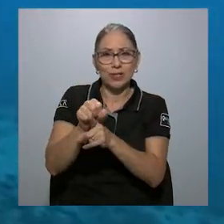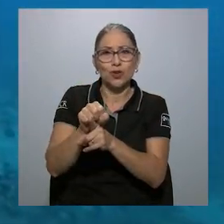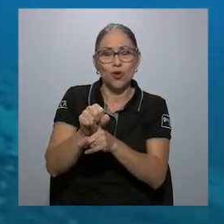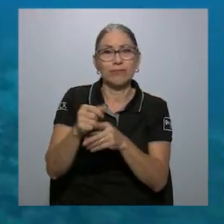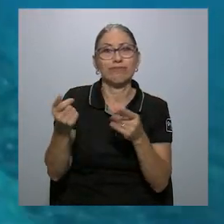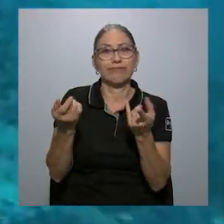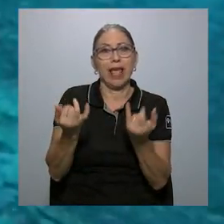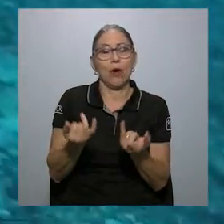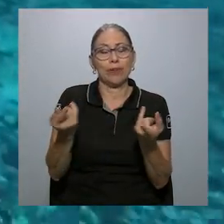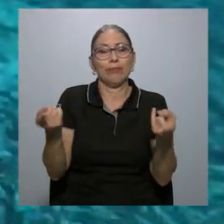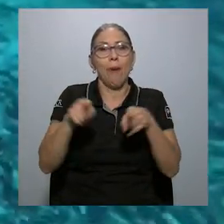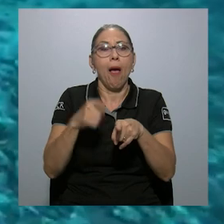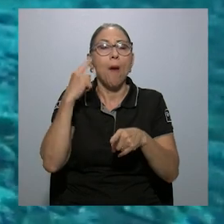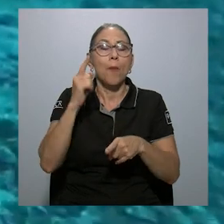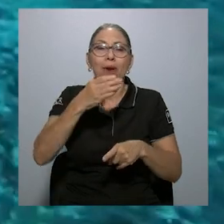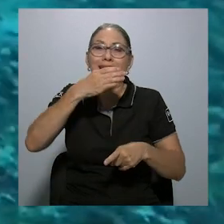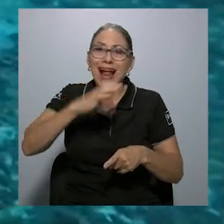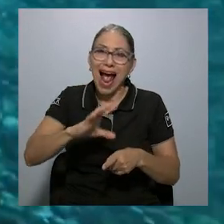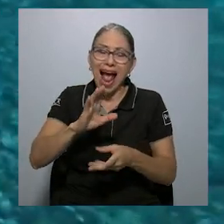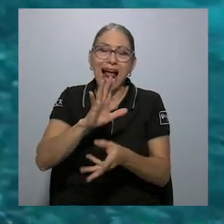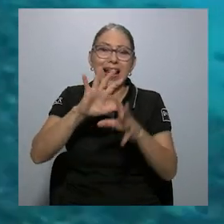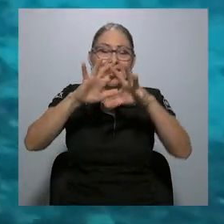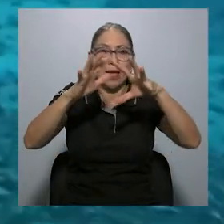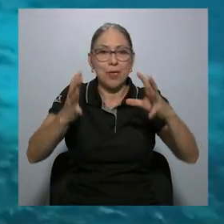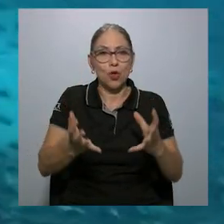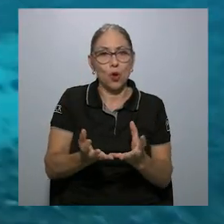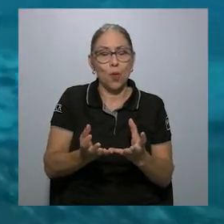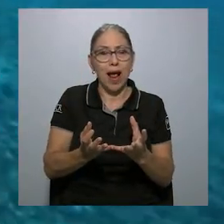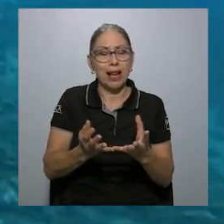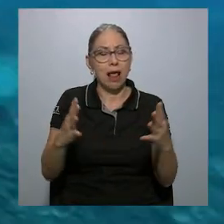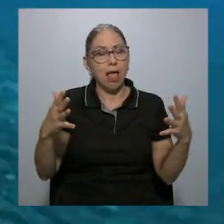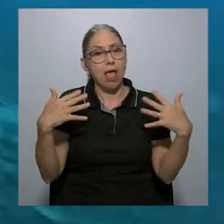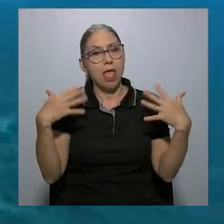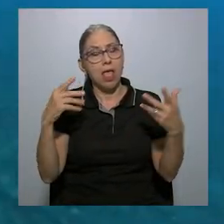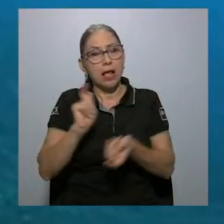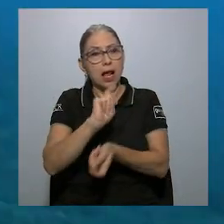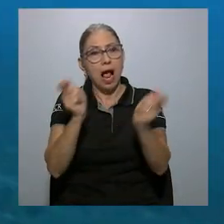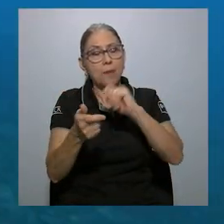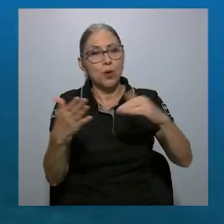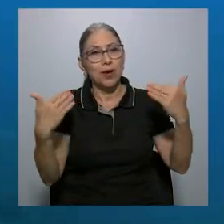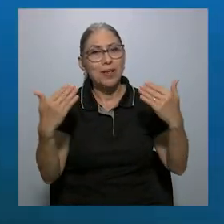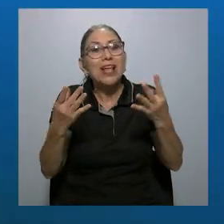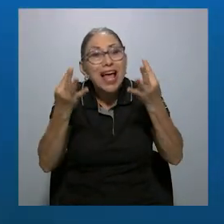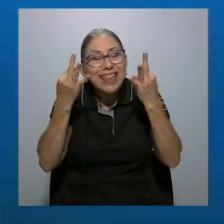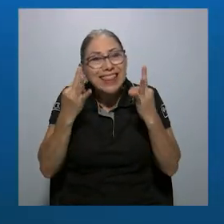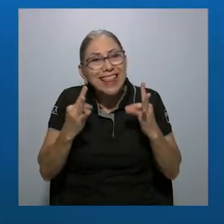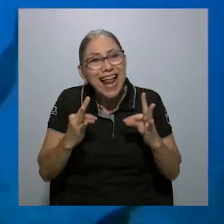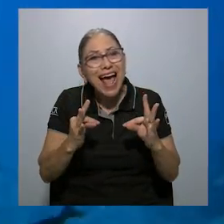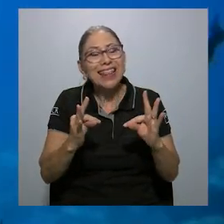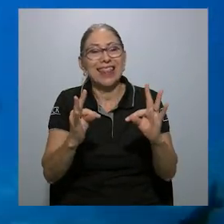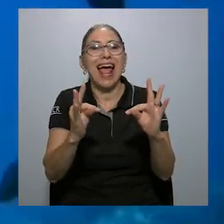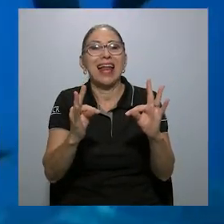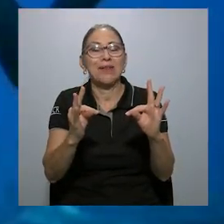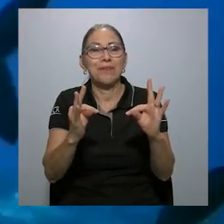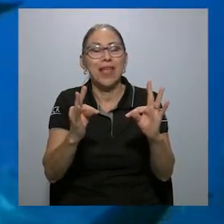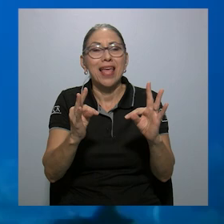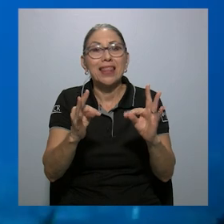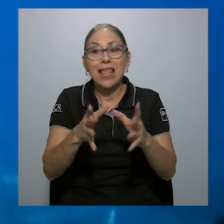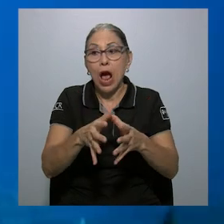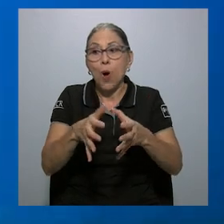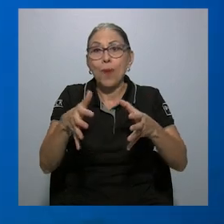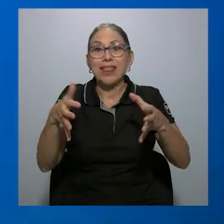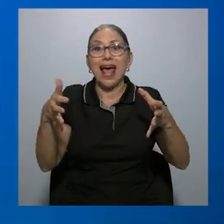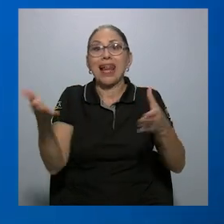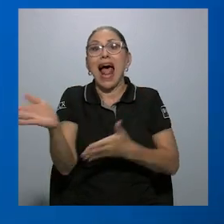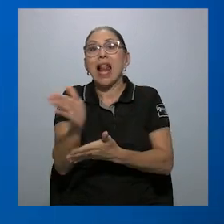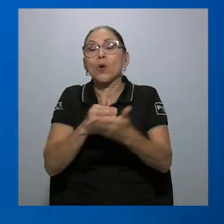calentamiento global o el cambio climático es tratar de aumentar el tamaño de algunas de las